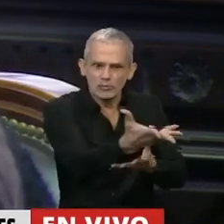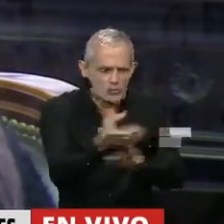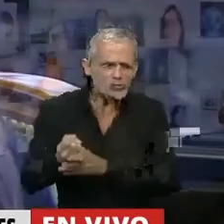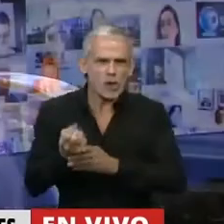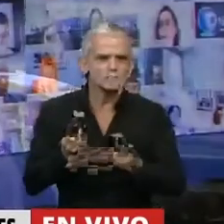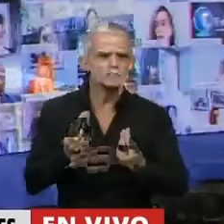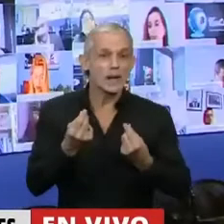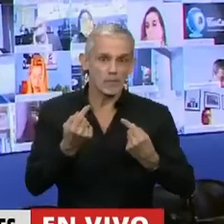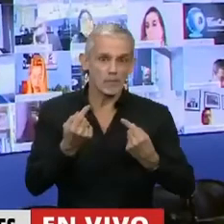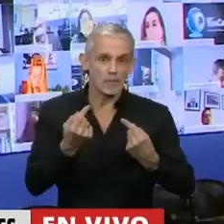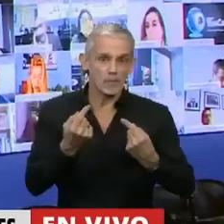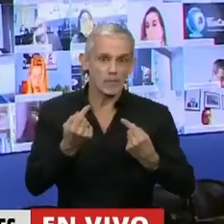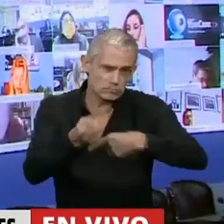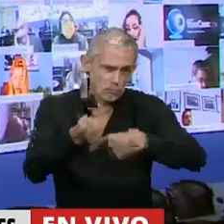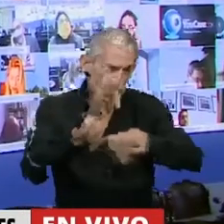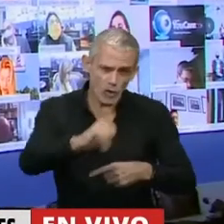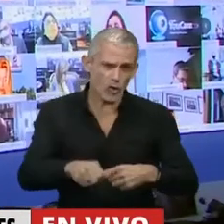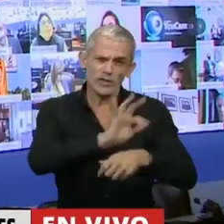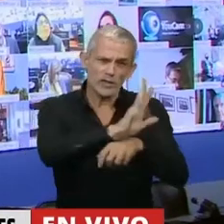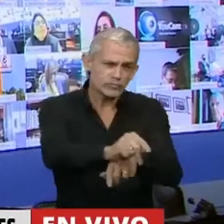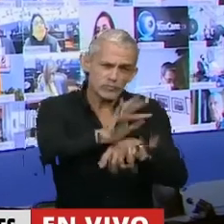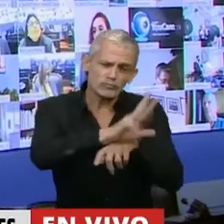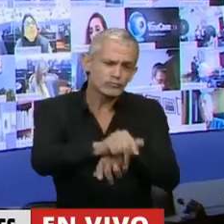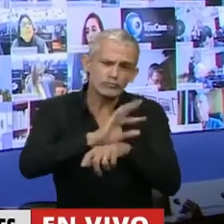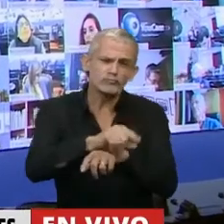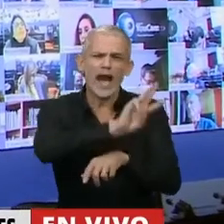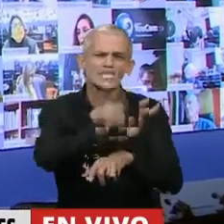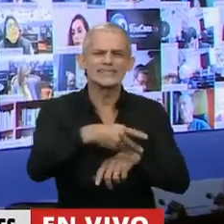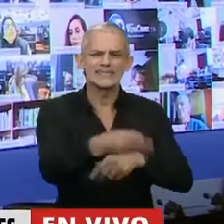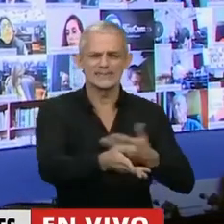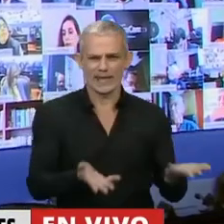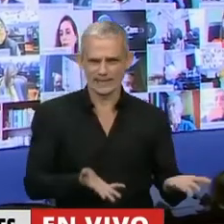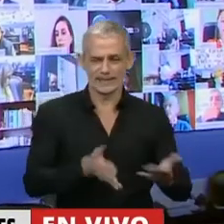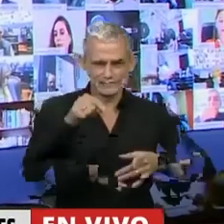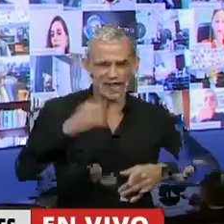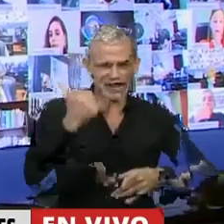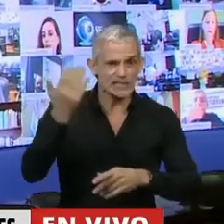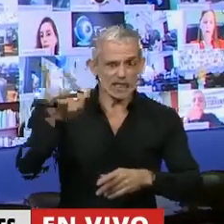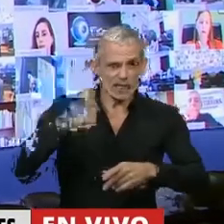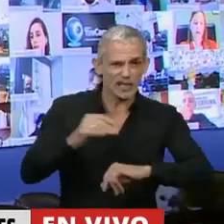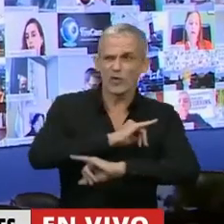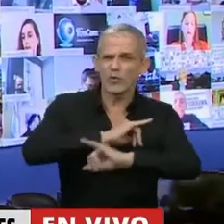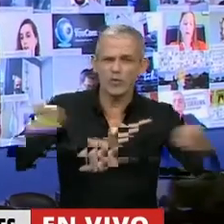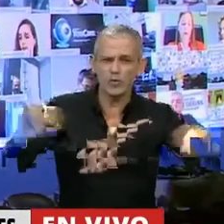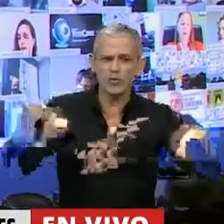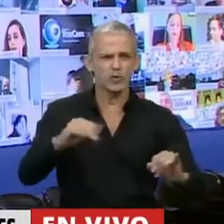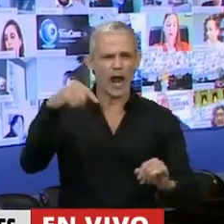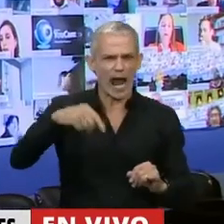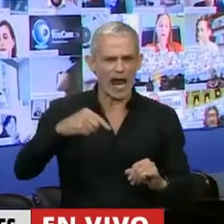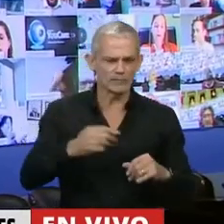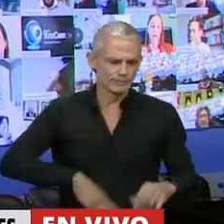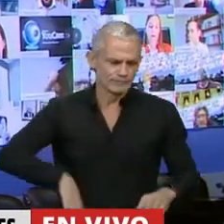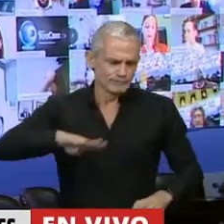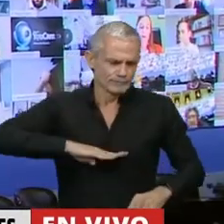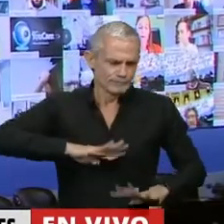desenvolviendo día tras día. Aquí ya se mencionó una situación que es absolutamente agraviante.